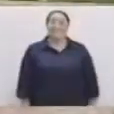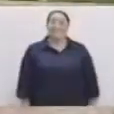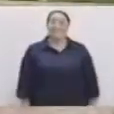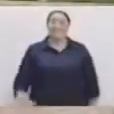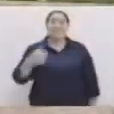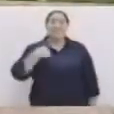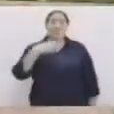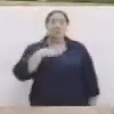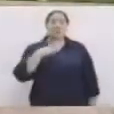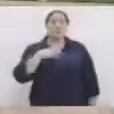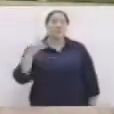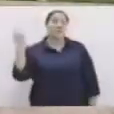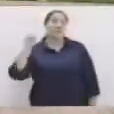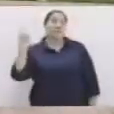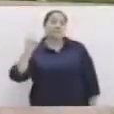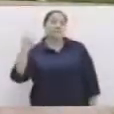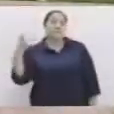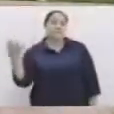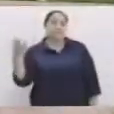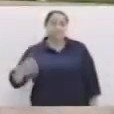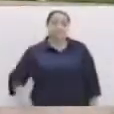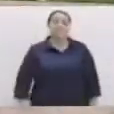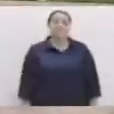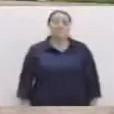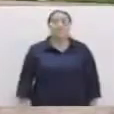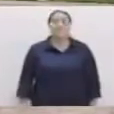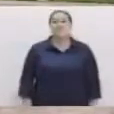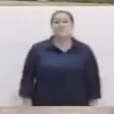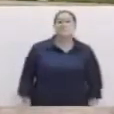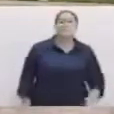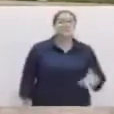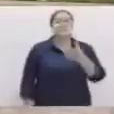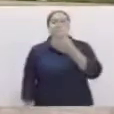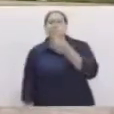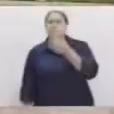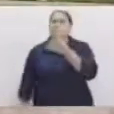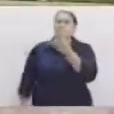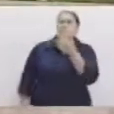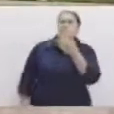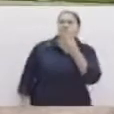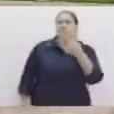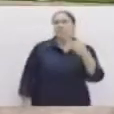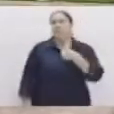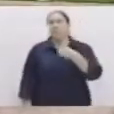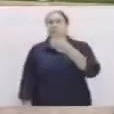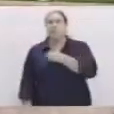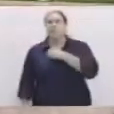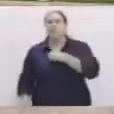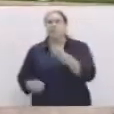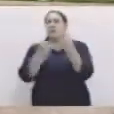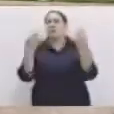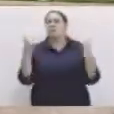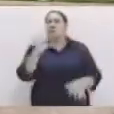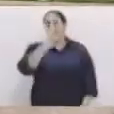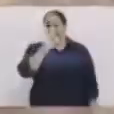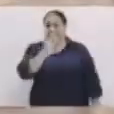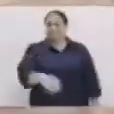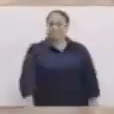que tengo derecho a escoger un cuadro. Vamos a ver. Voy a escoger el número tres.